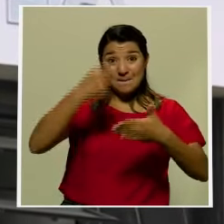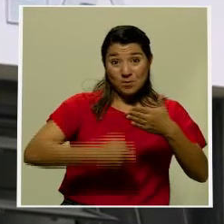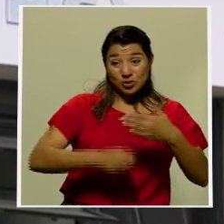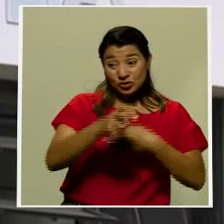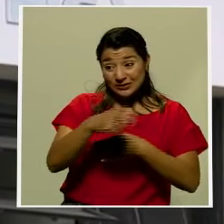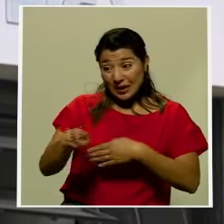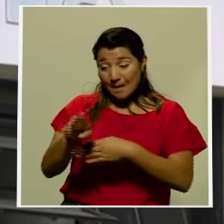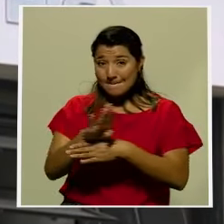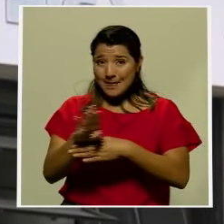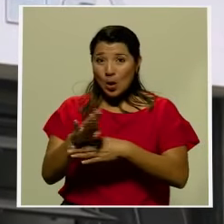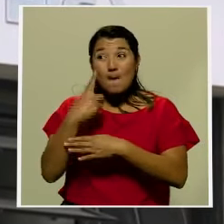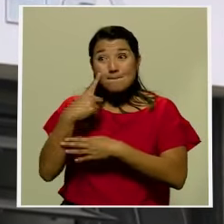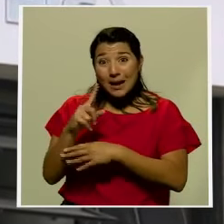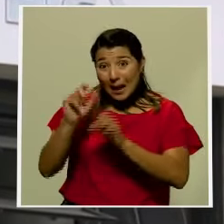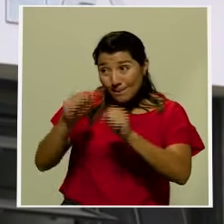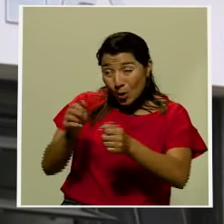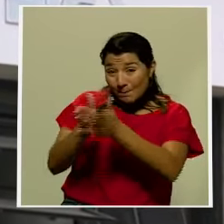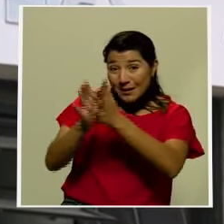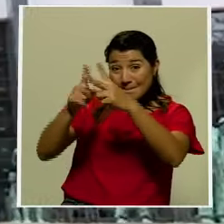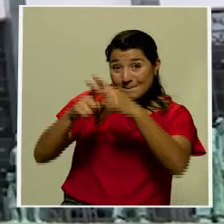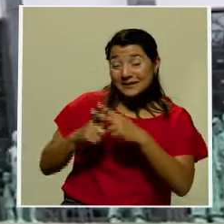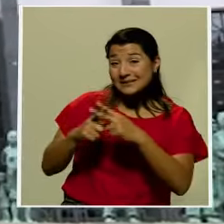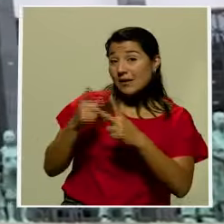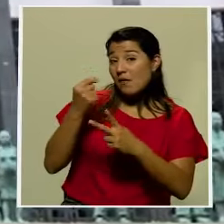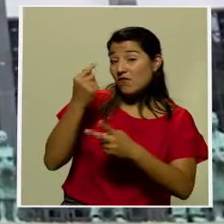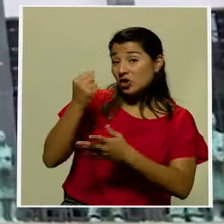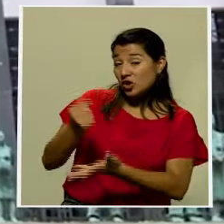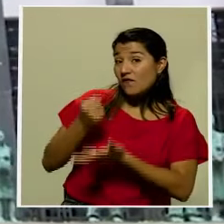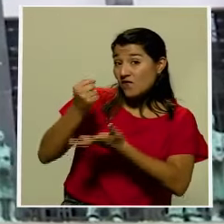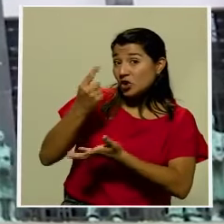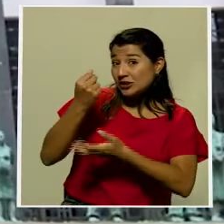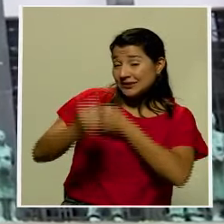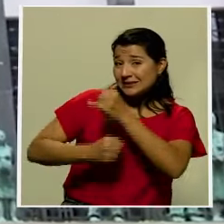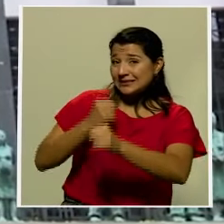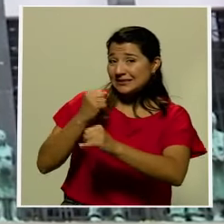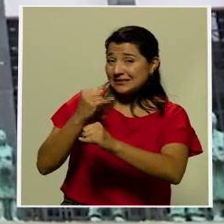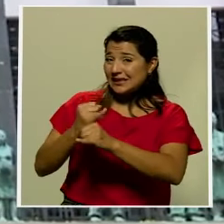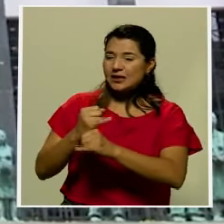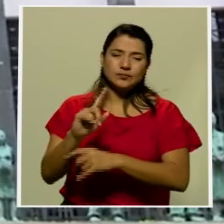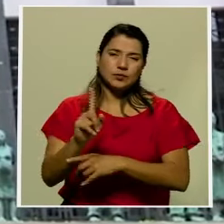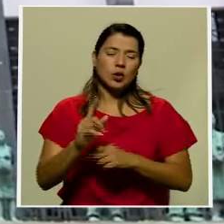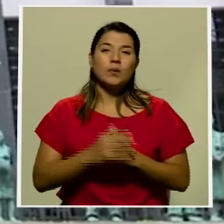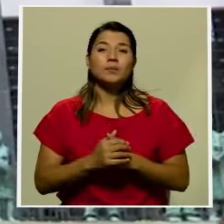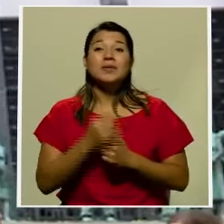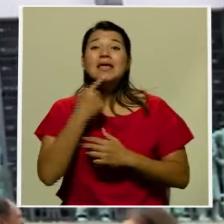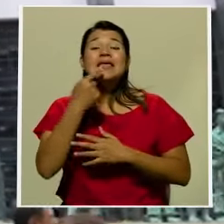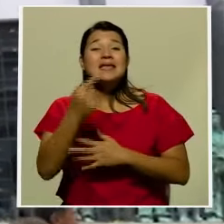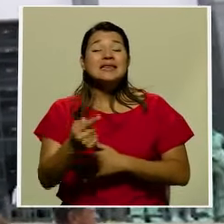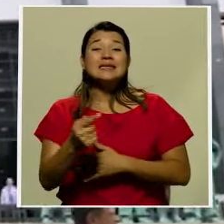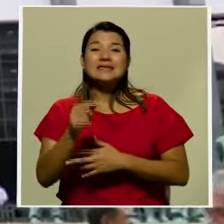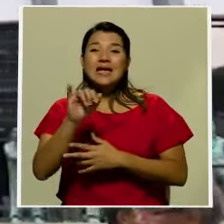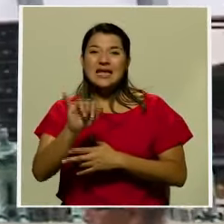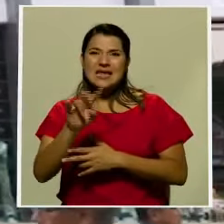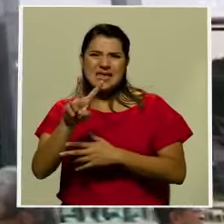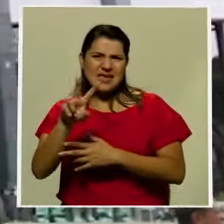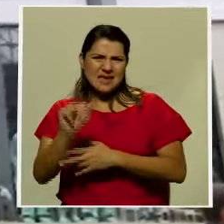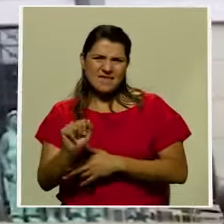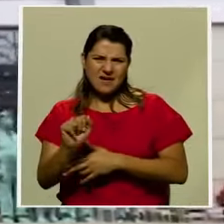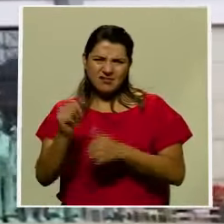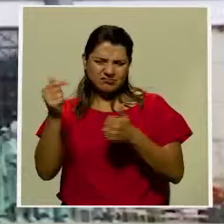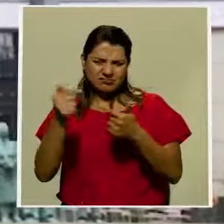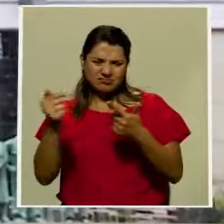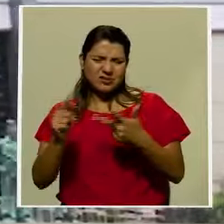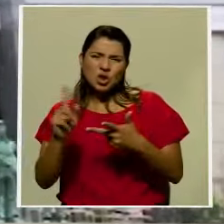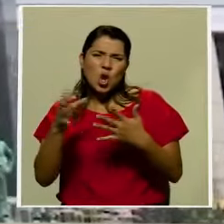Internacional. El jerarca fue contundente en que temas como el IVA al 14% y el impuesto a transacciones financieras no son